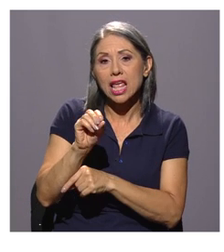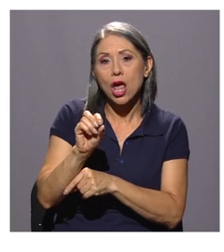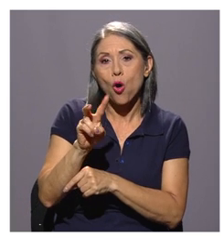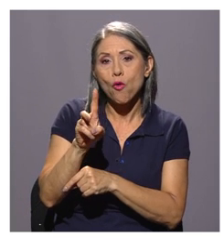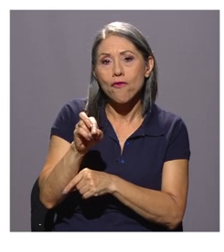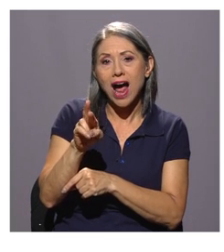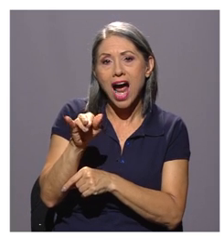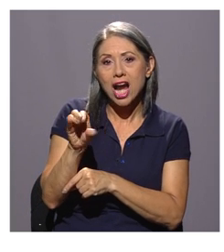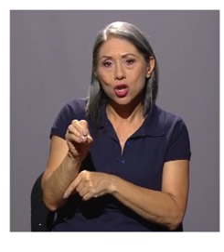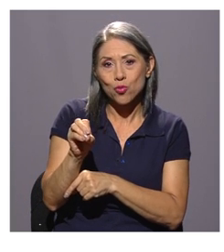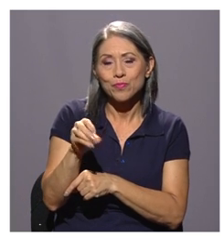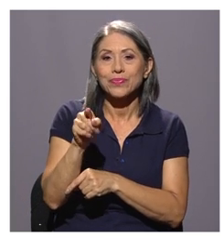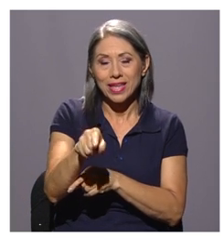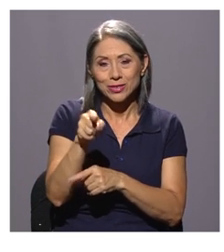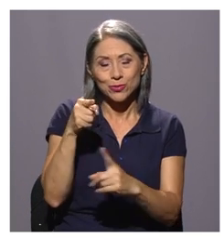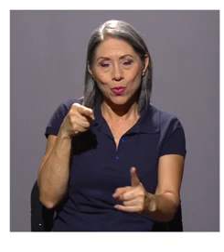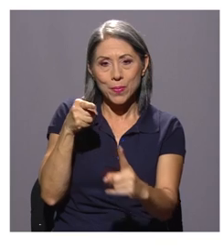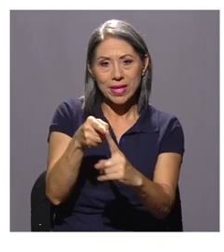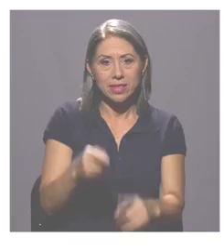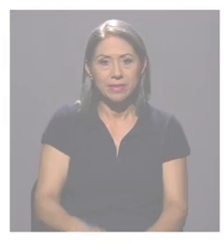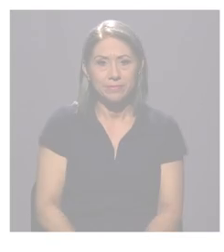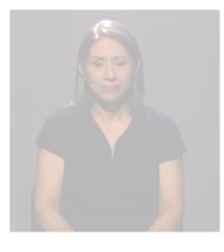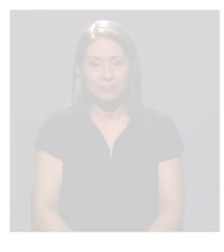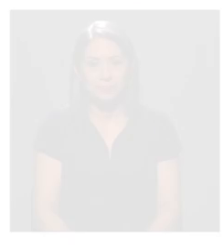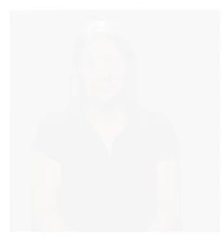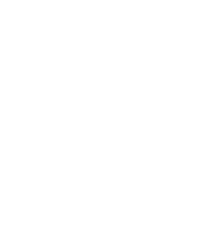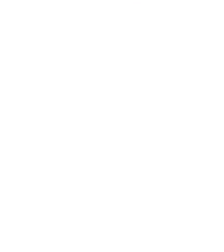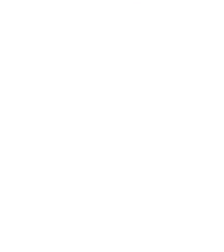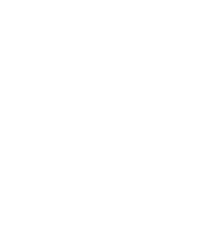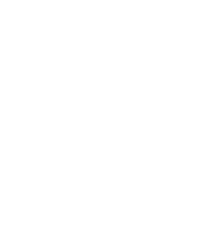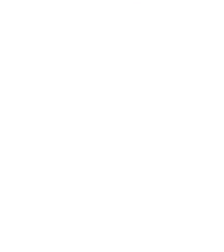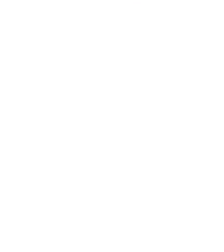otros dos grandes objetivos. ¡Gracias!